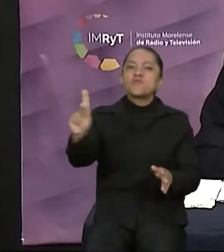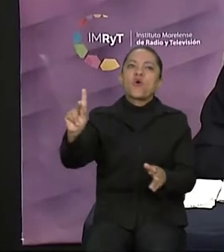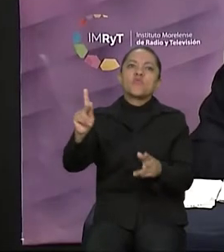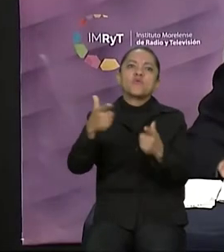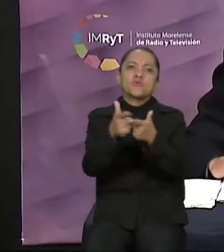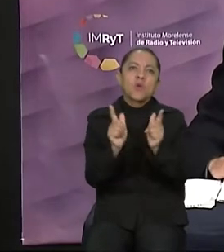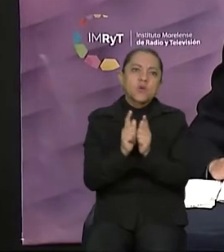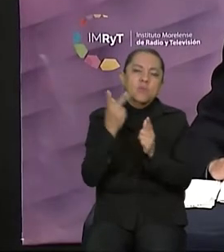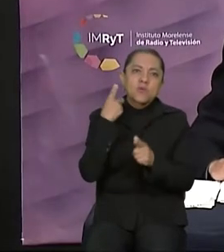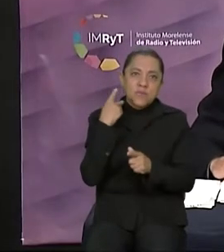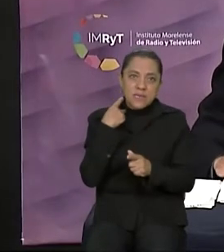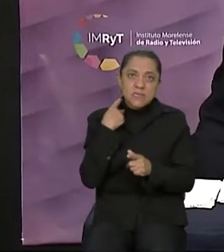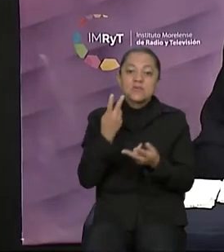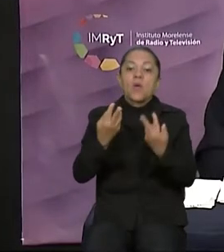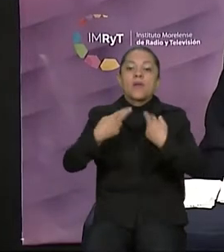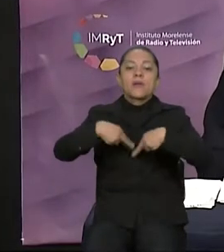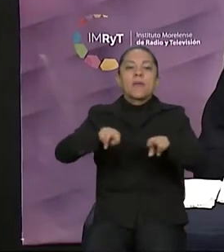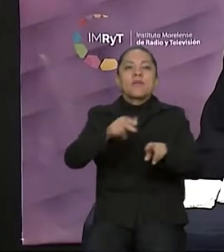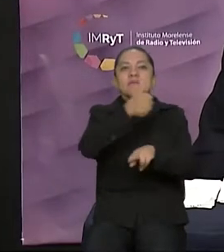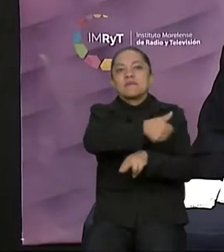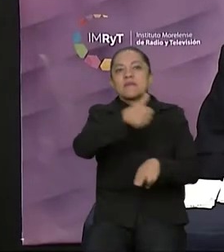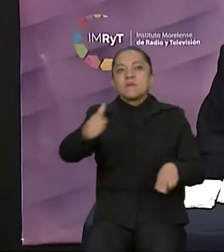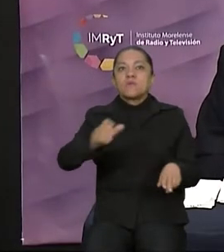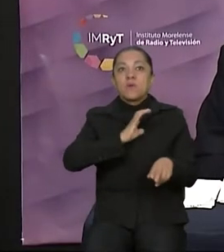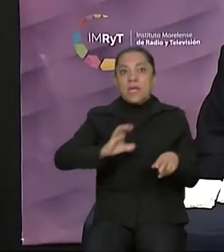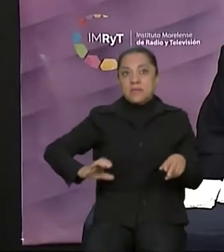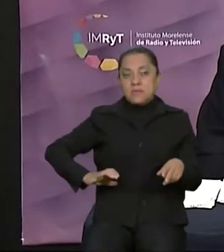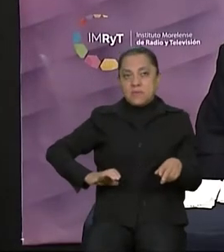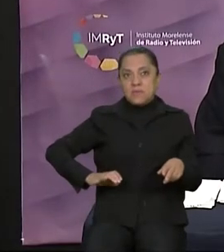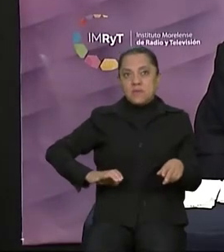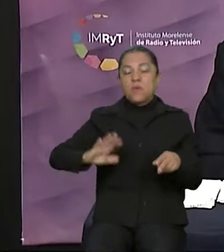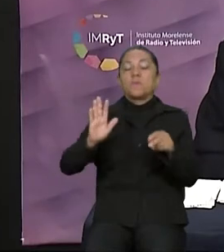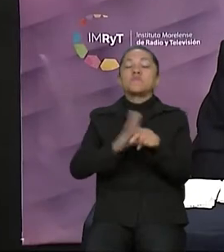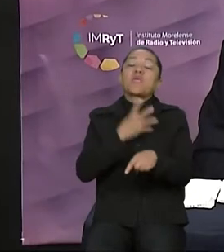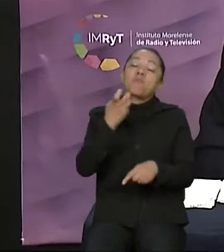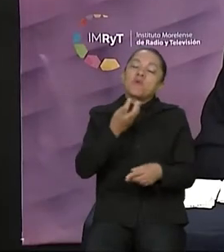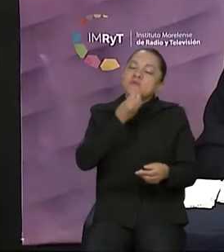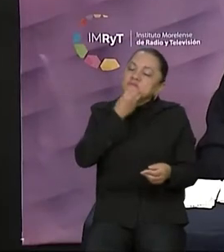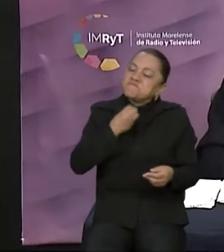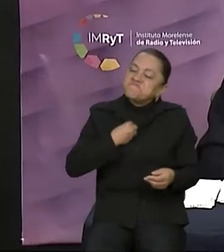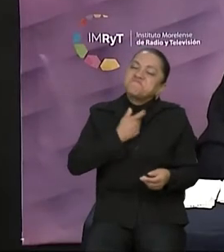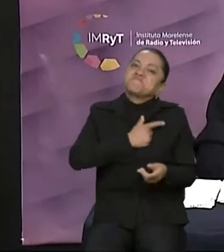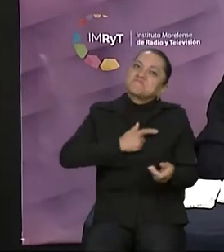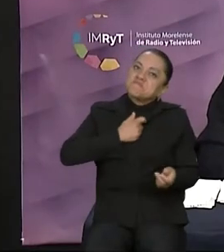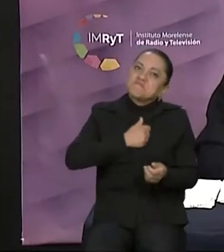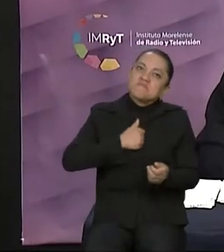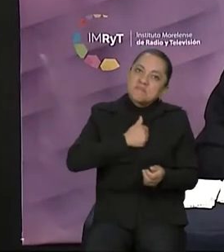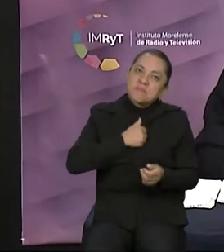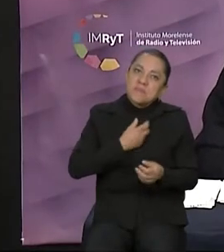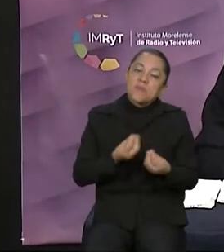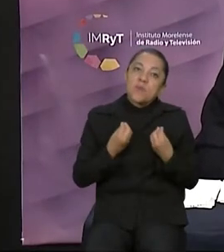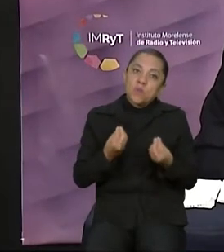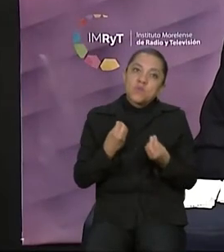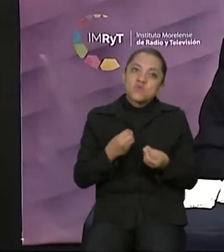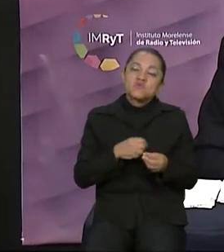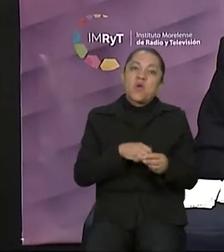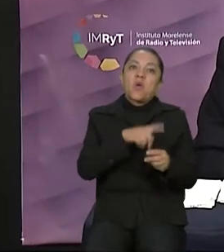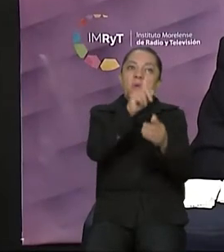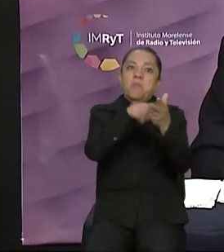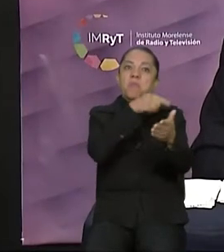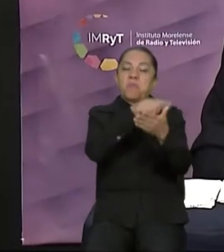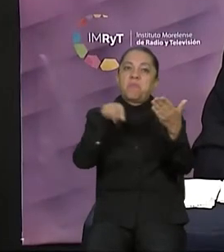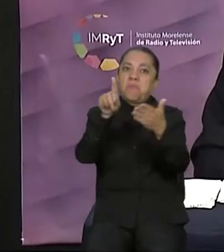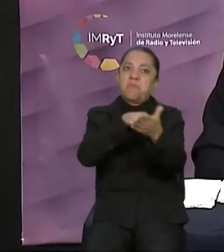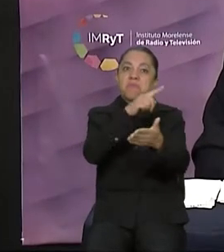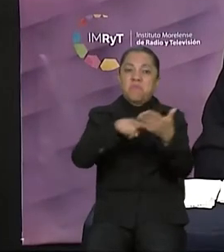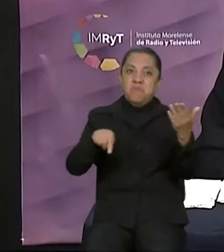candidatos, y por ello lamentamos, lamentamos profundamente la descalificación a este ejercicio por parte de los candidatos